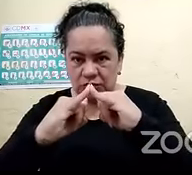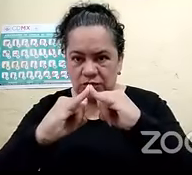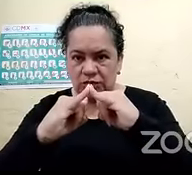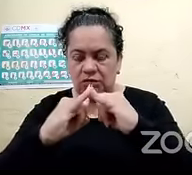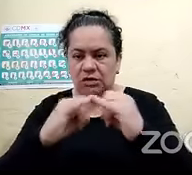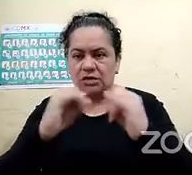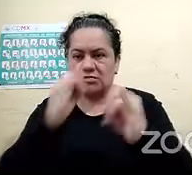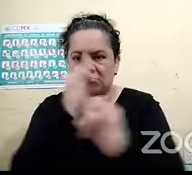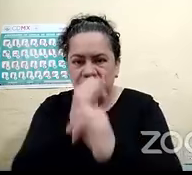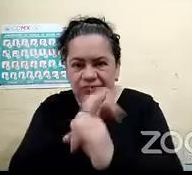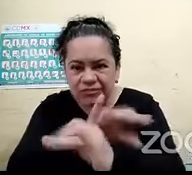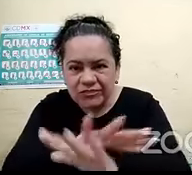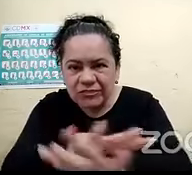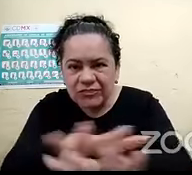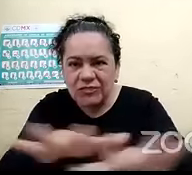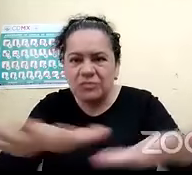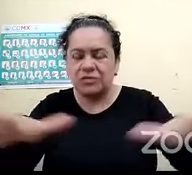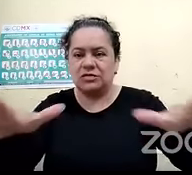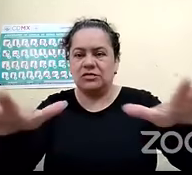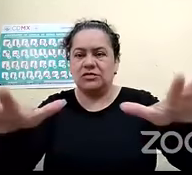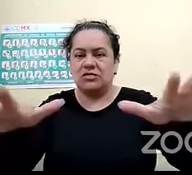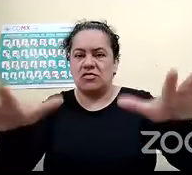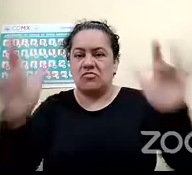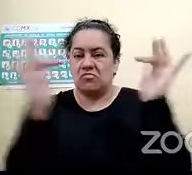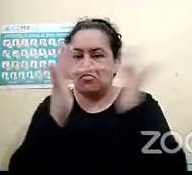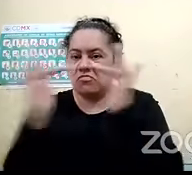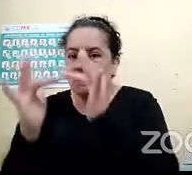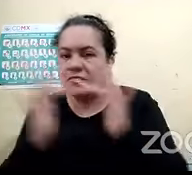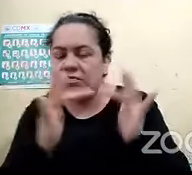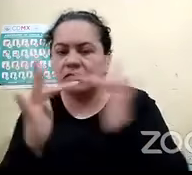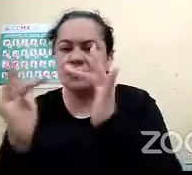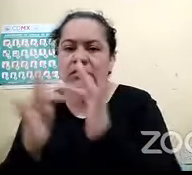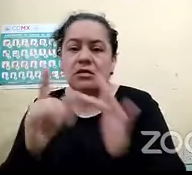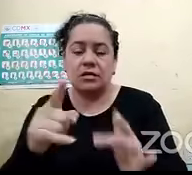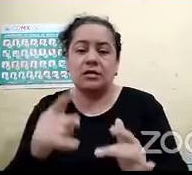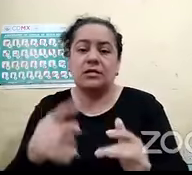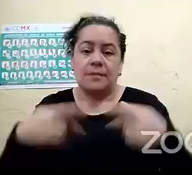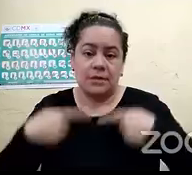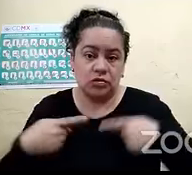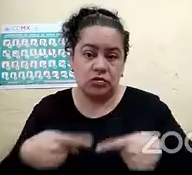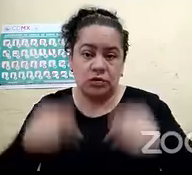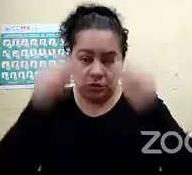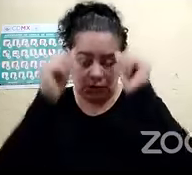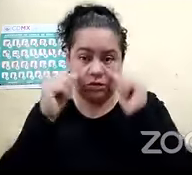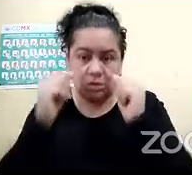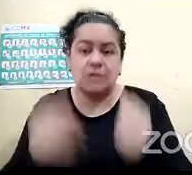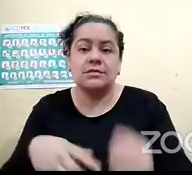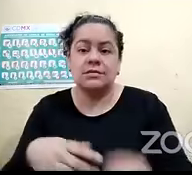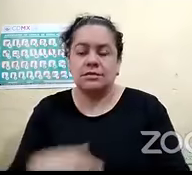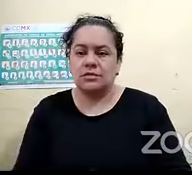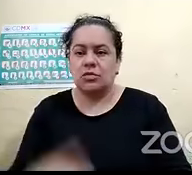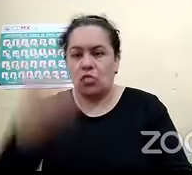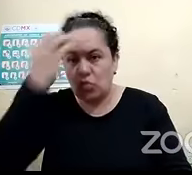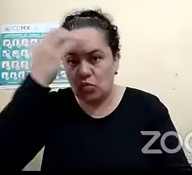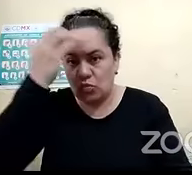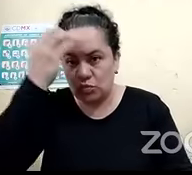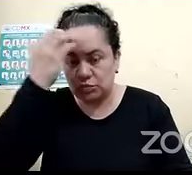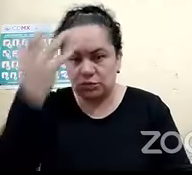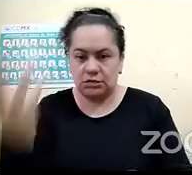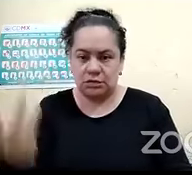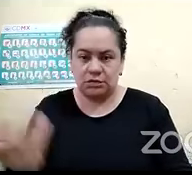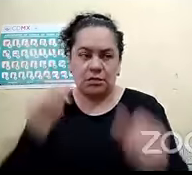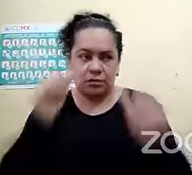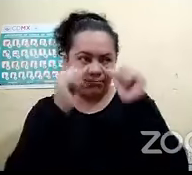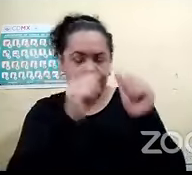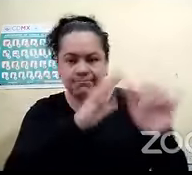en las redes sociales para que lo sepamos y también pongamos atención cuando lleguemos a ese lugar es lo